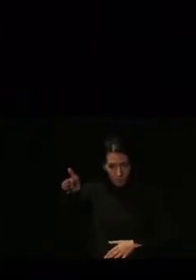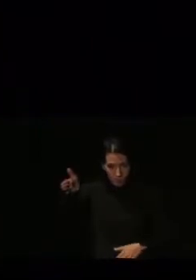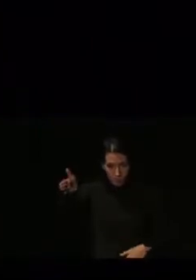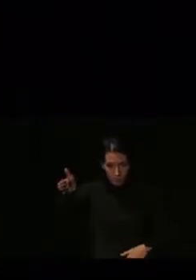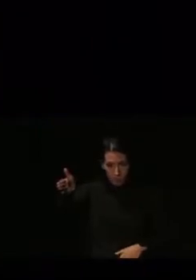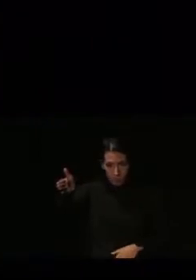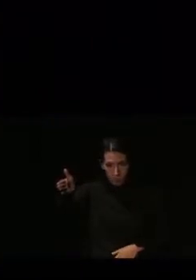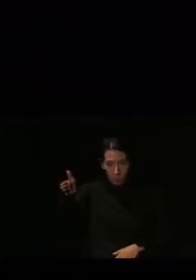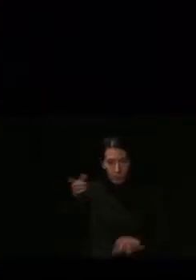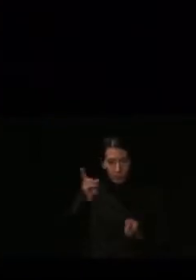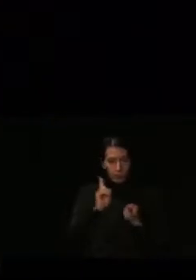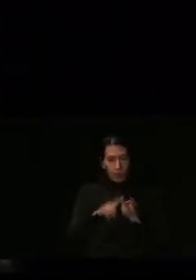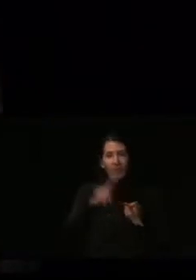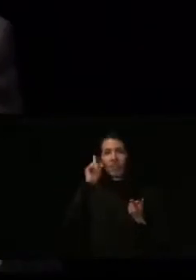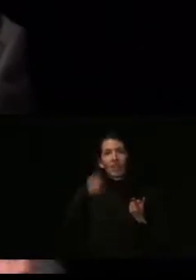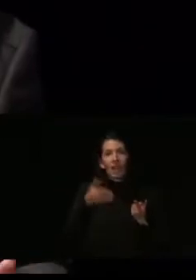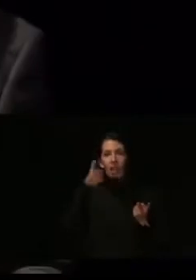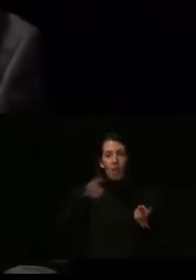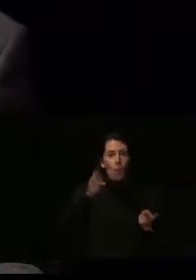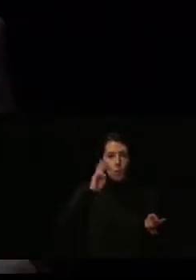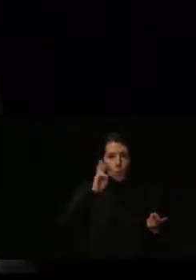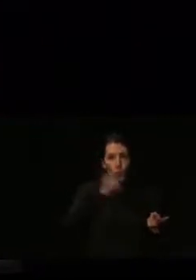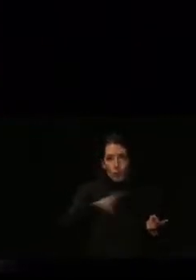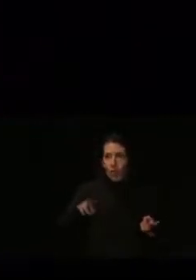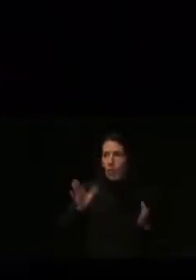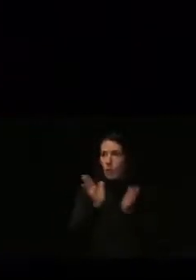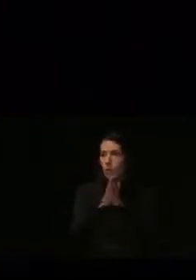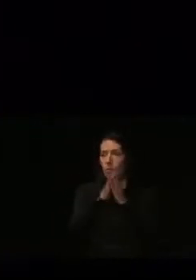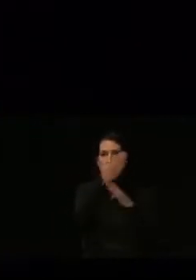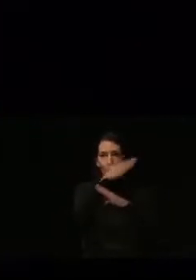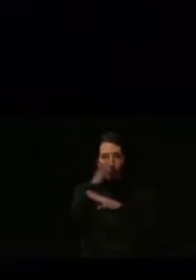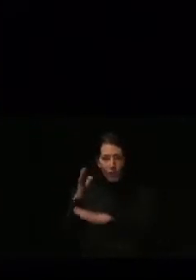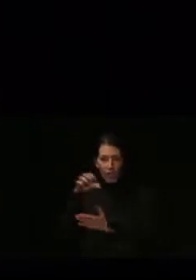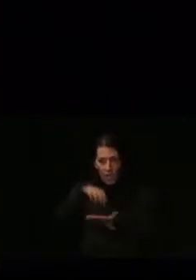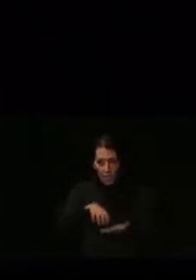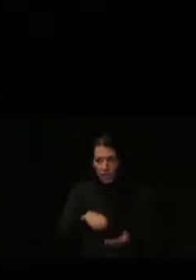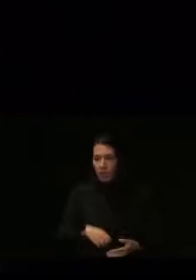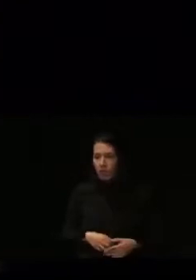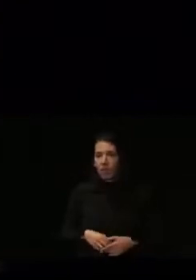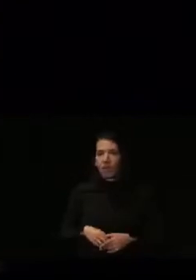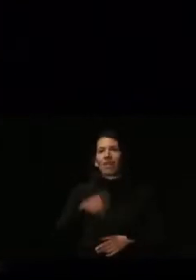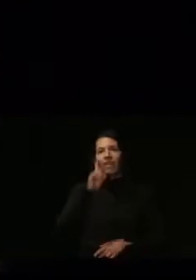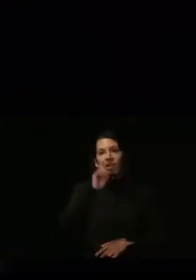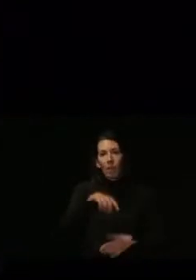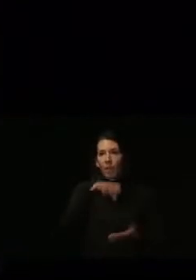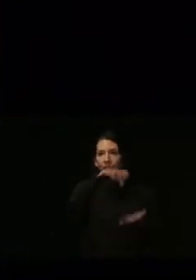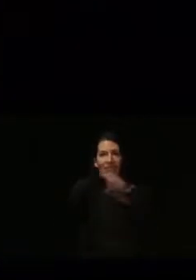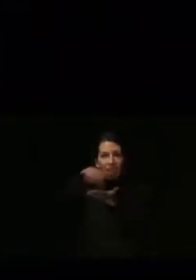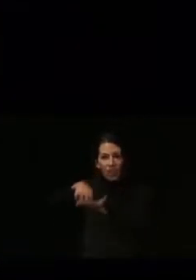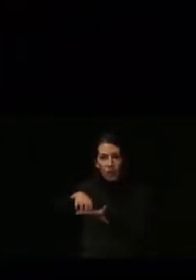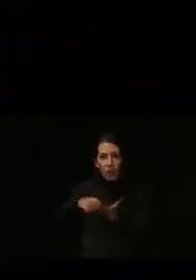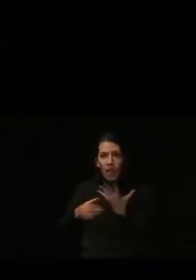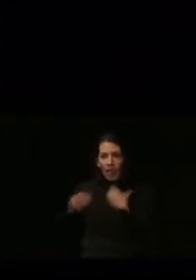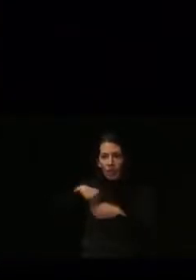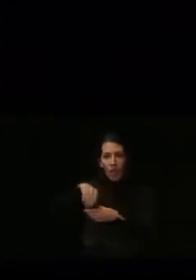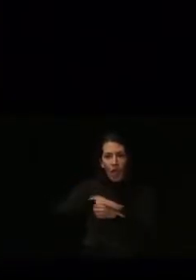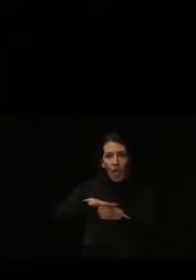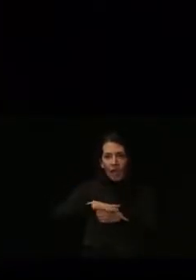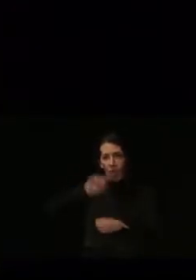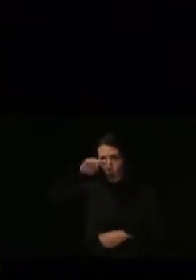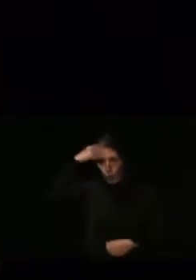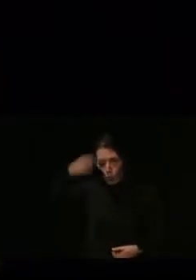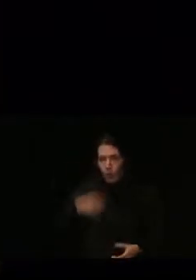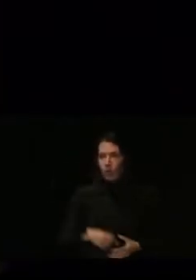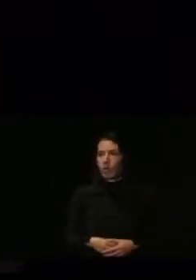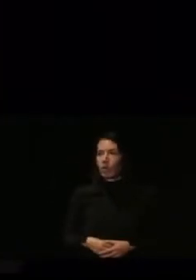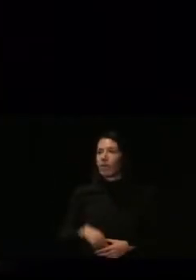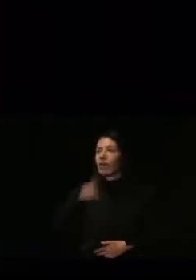También han ido a museos, a bibliotecas, a distintos centros del área de cultura. Tenemos